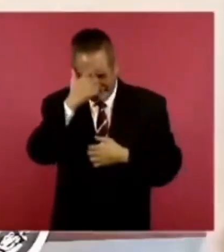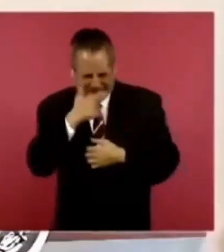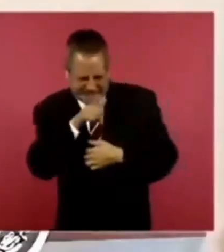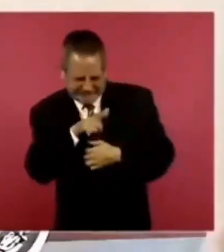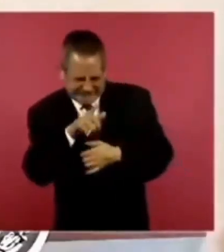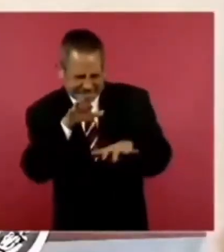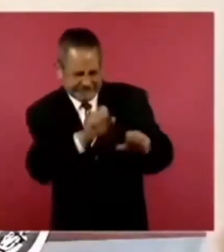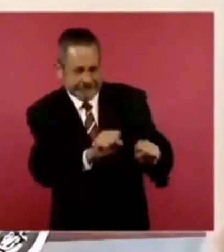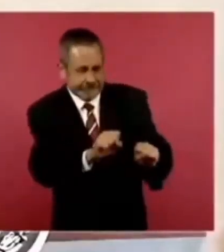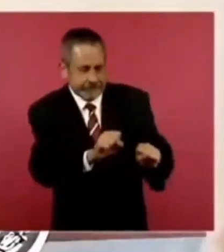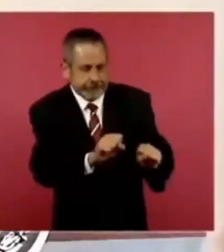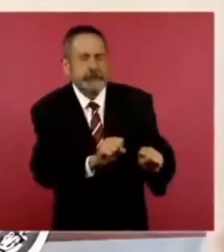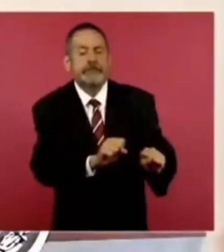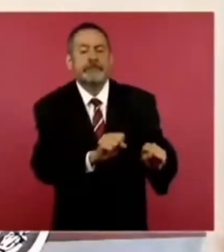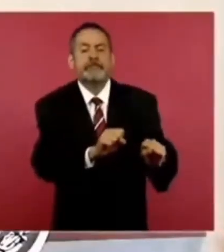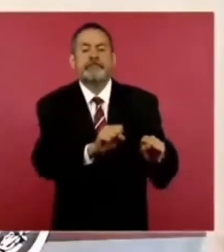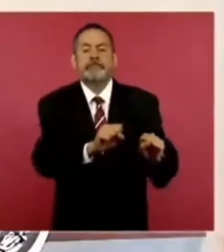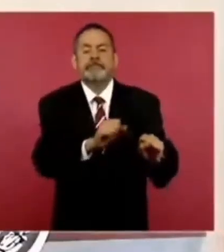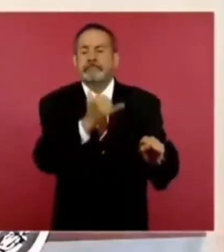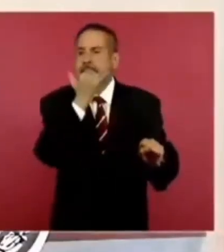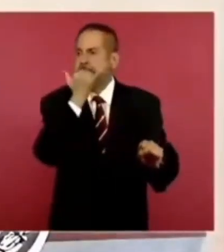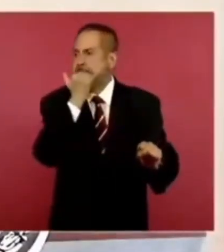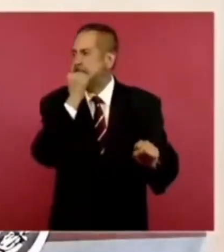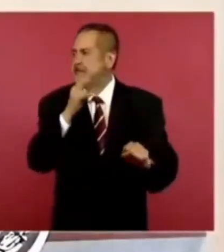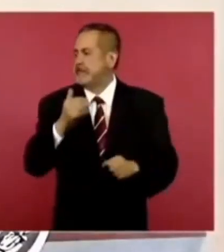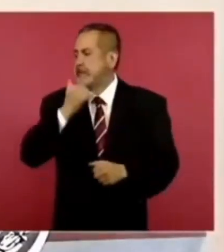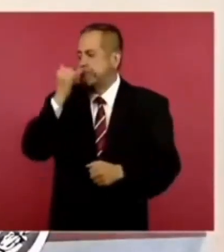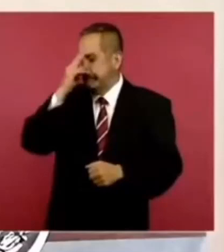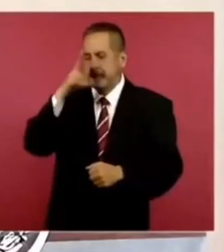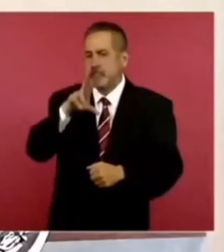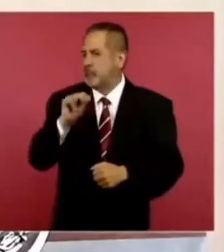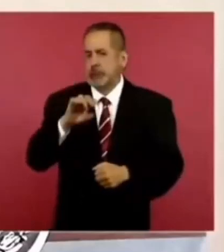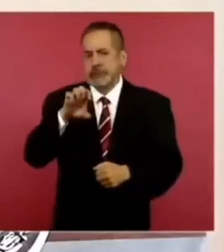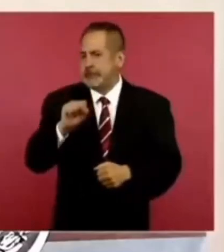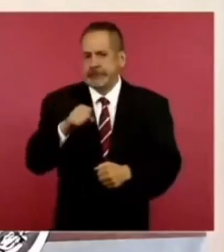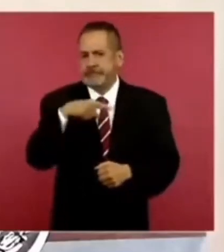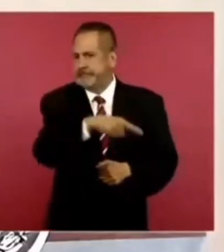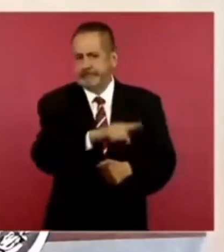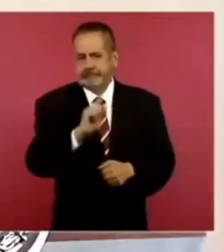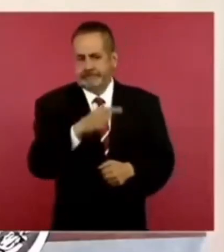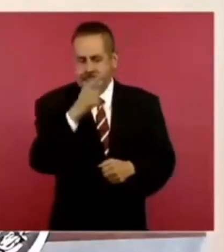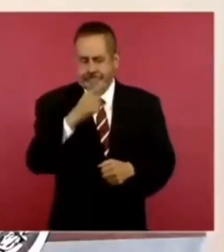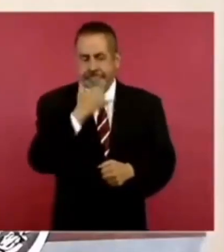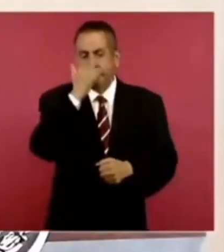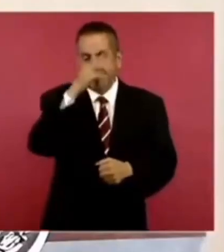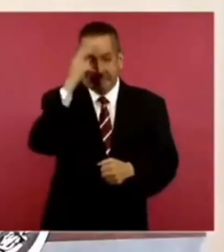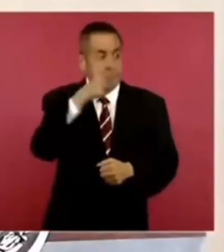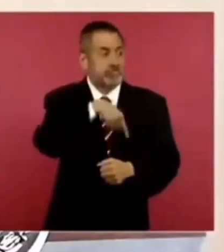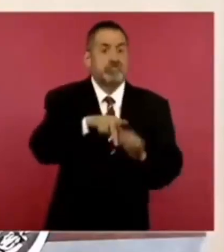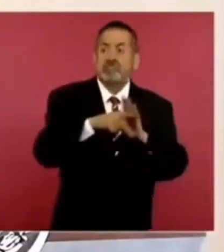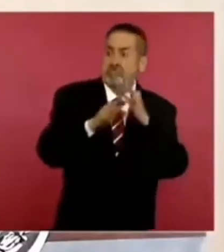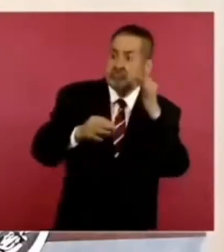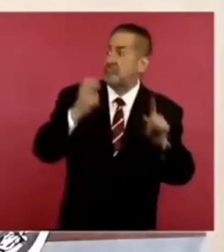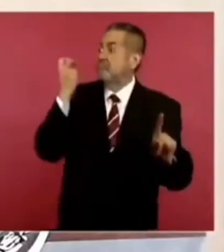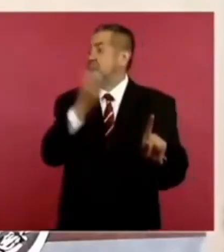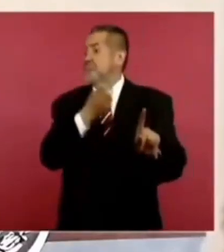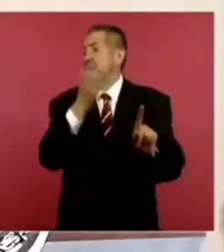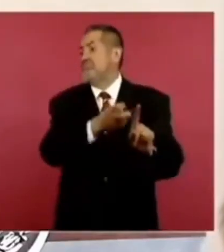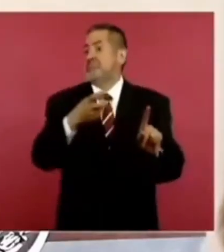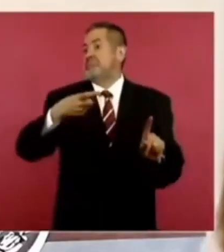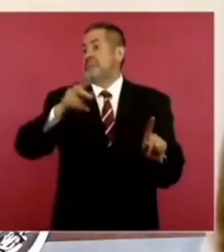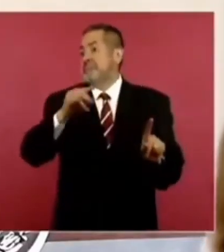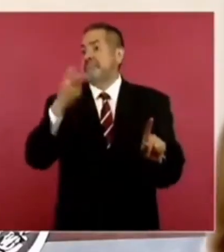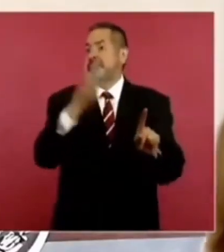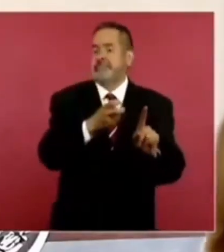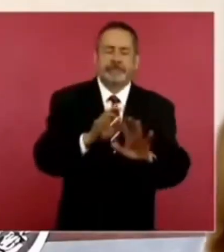detenida y está completamente comprobado que no es la persona que algunas, algún medio dijo que era. Está